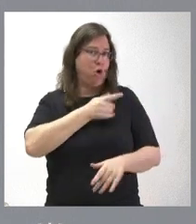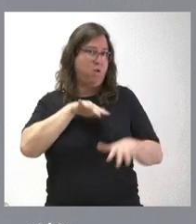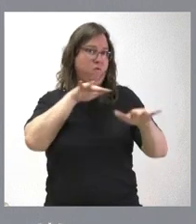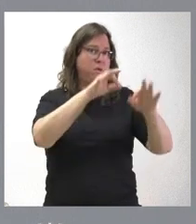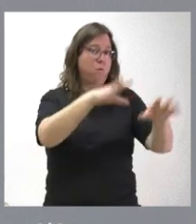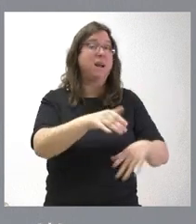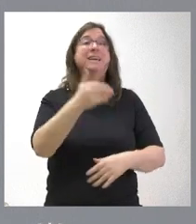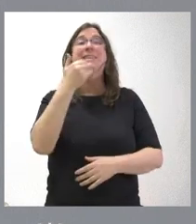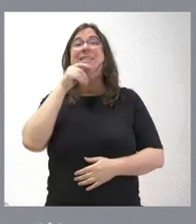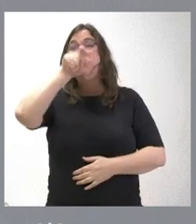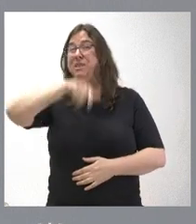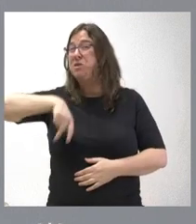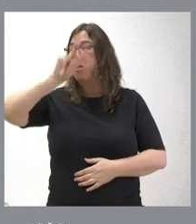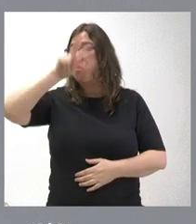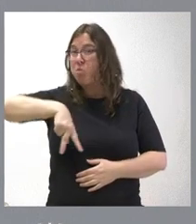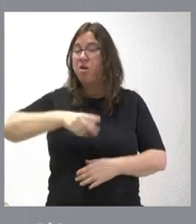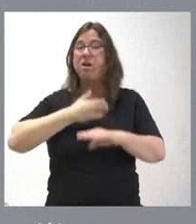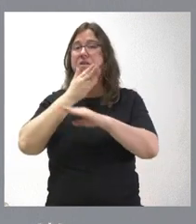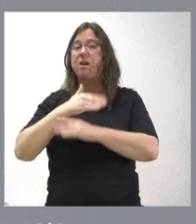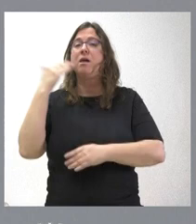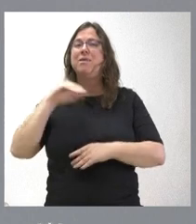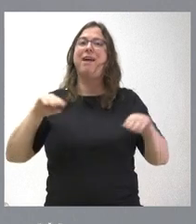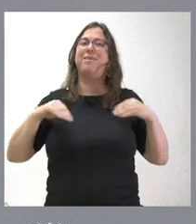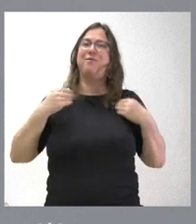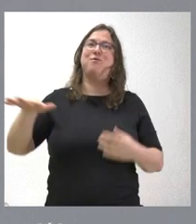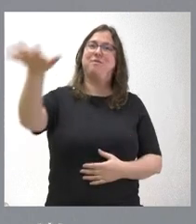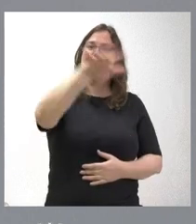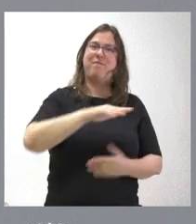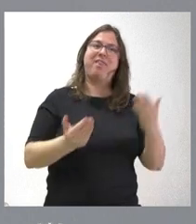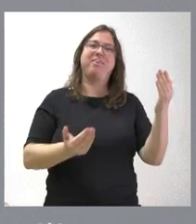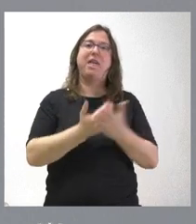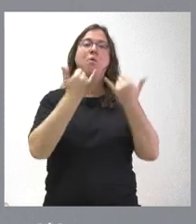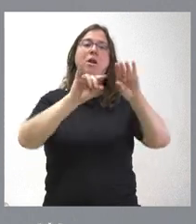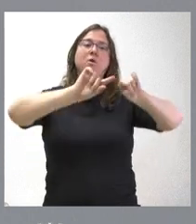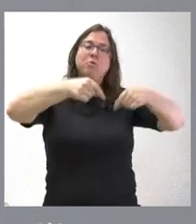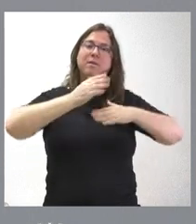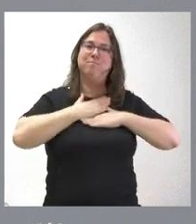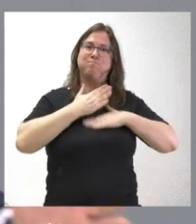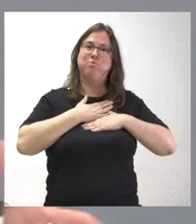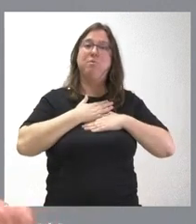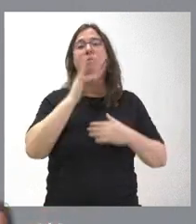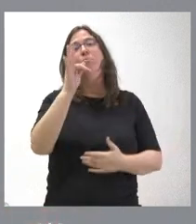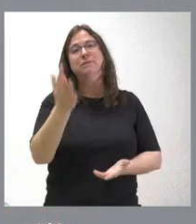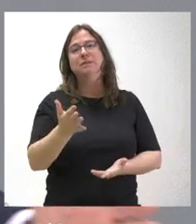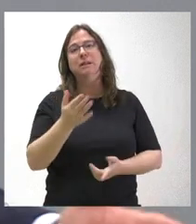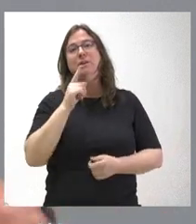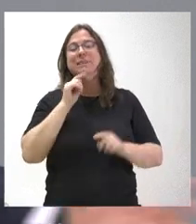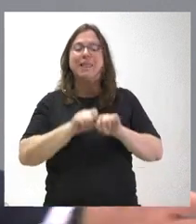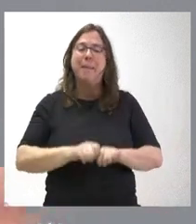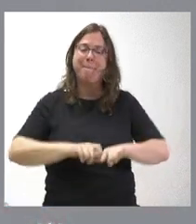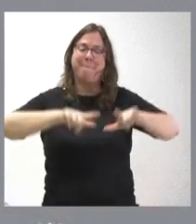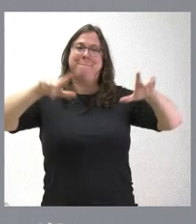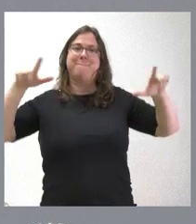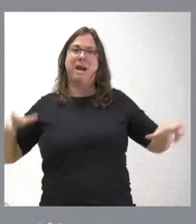no hubieran ido nunca a Villalar puedan disfrutar del Día de la Comunidad en sus provincias también es positivo, porque lo que haremos es extender Castilla y León, el